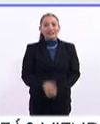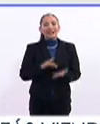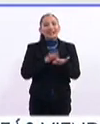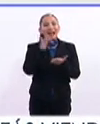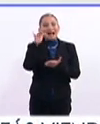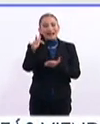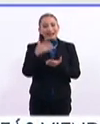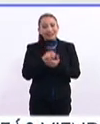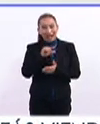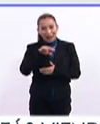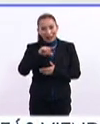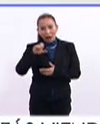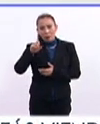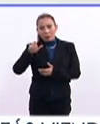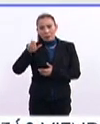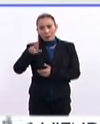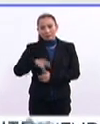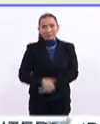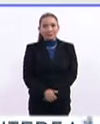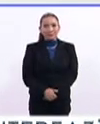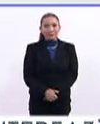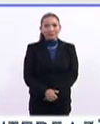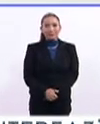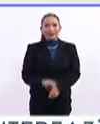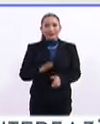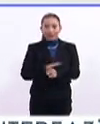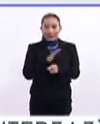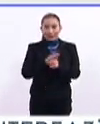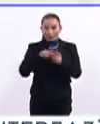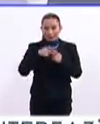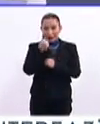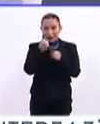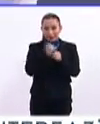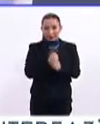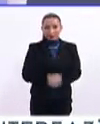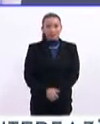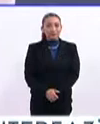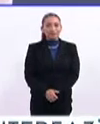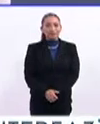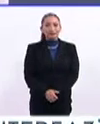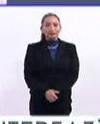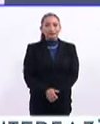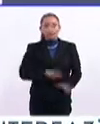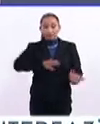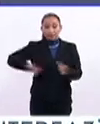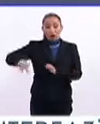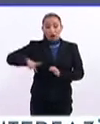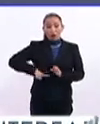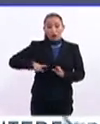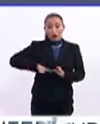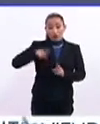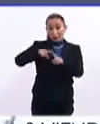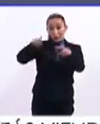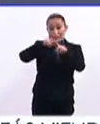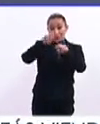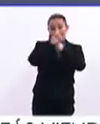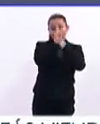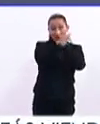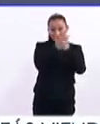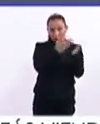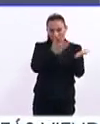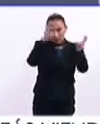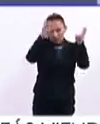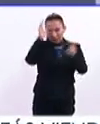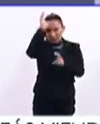Gracias, Ana, gracias, Omar. Excelente inicio de año. Y bueno, gobiernos de todo el mundo, vamos a temas de